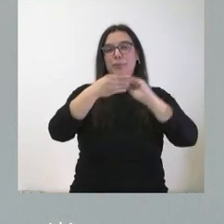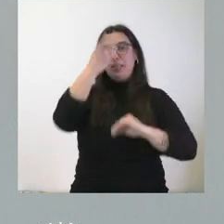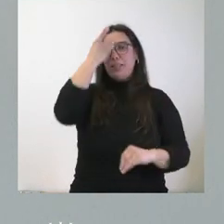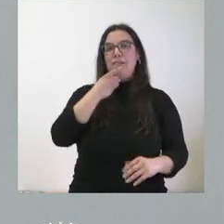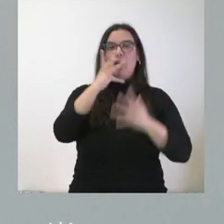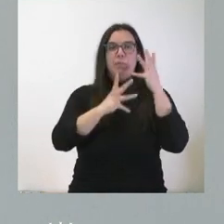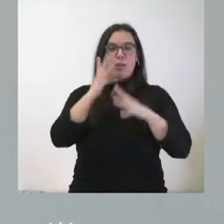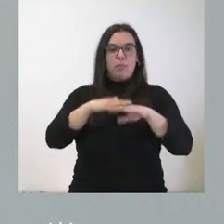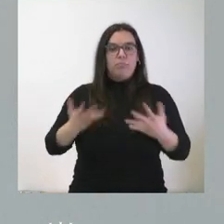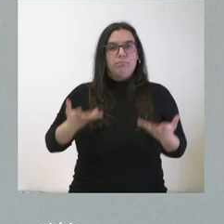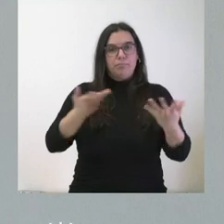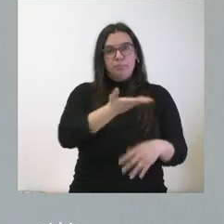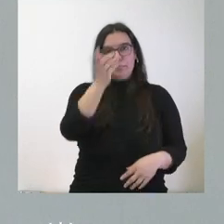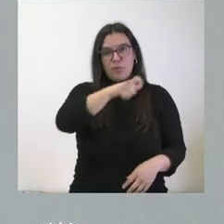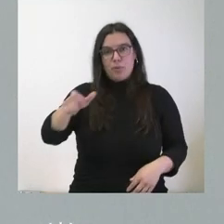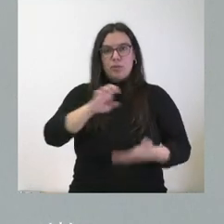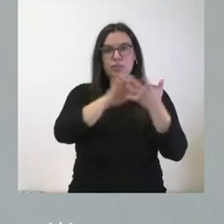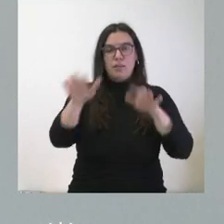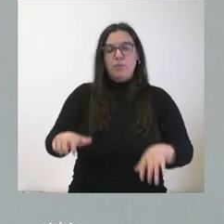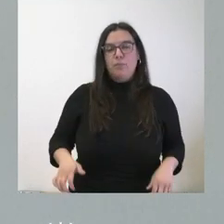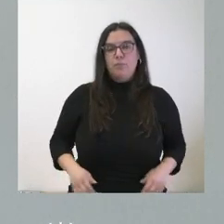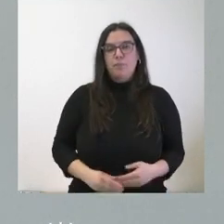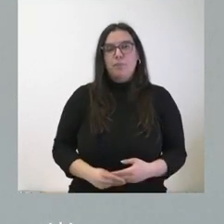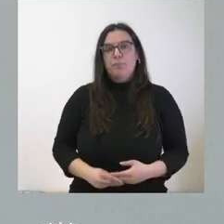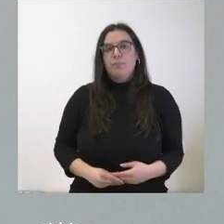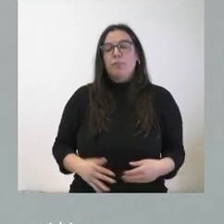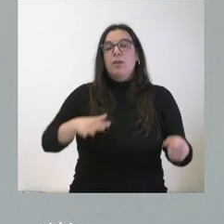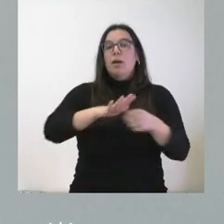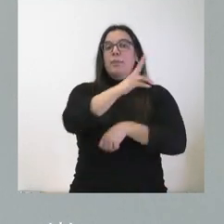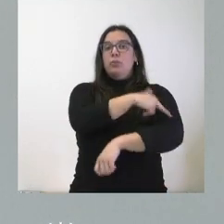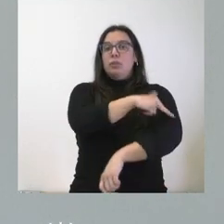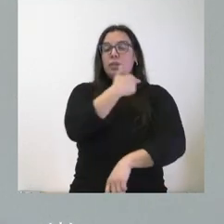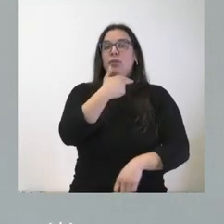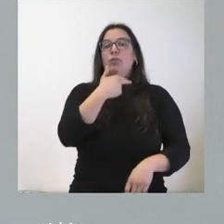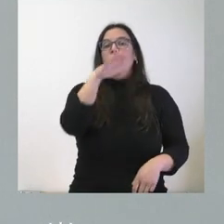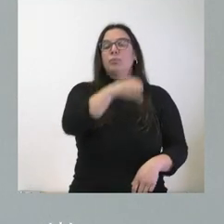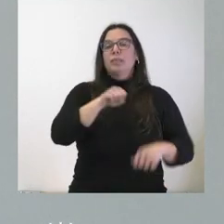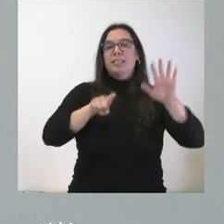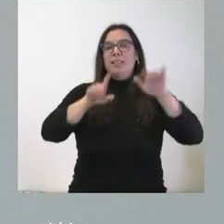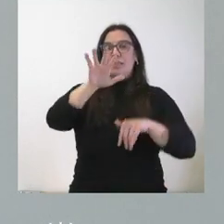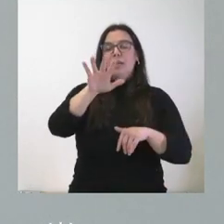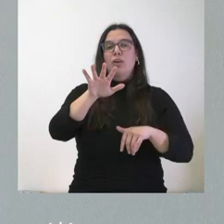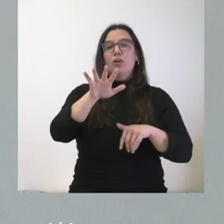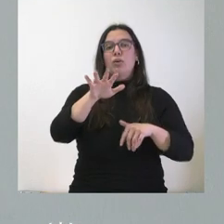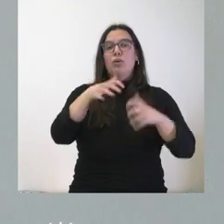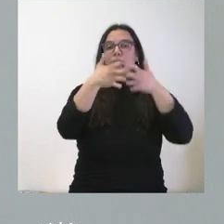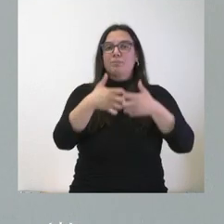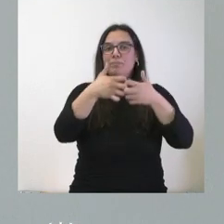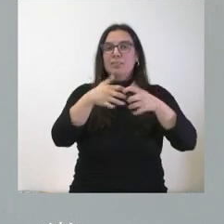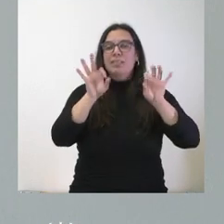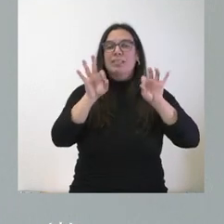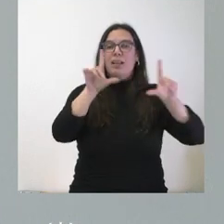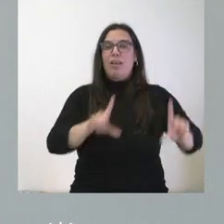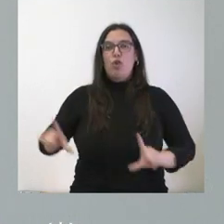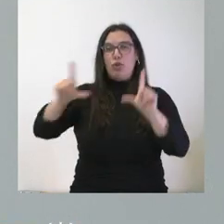al servicio del conjunto de los ciudadanos de Castilla y León. En el ámbito sanitario se adquieren 65 monitores de radiología